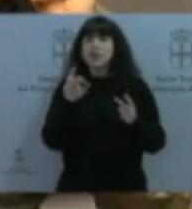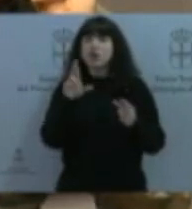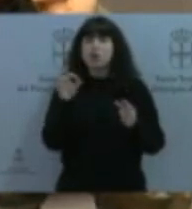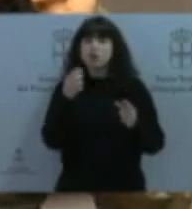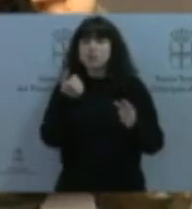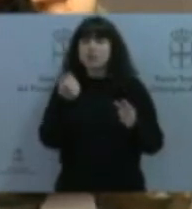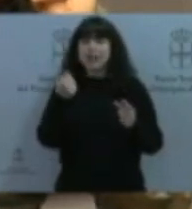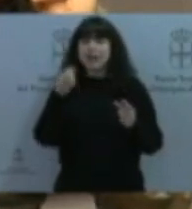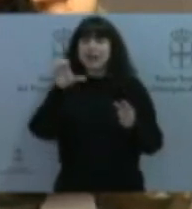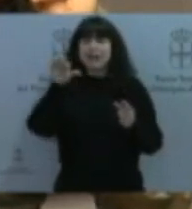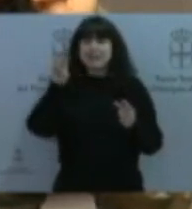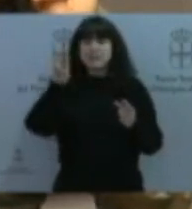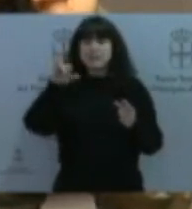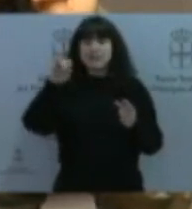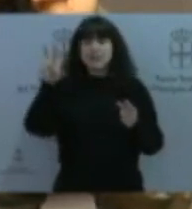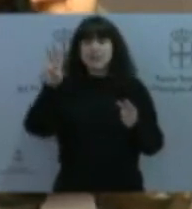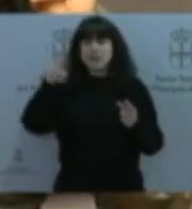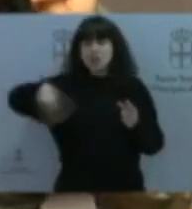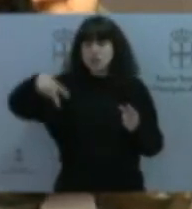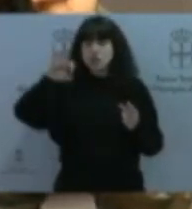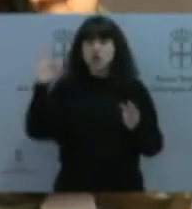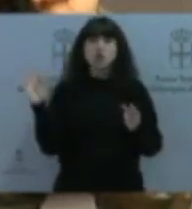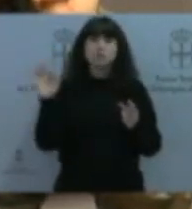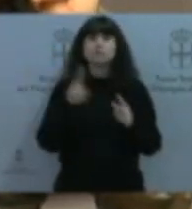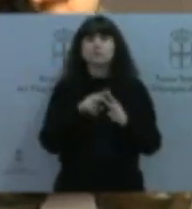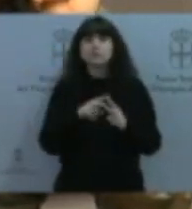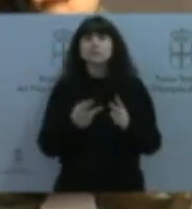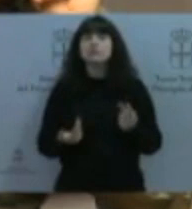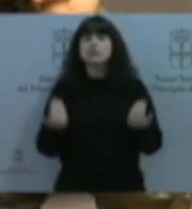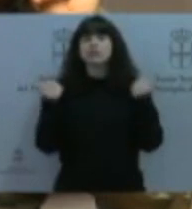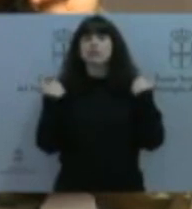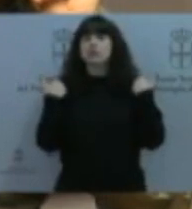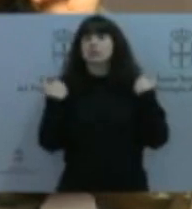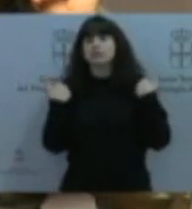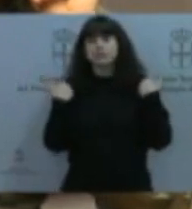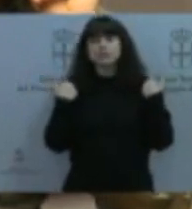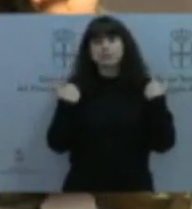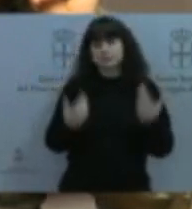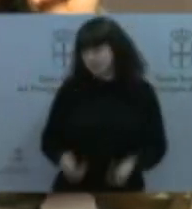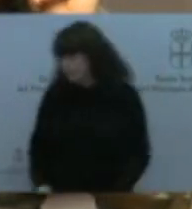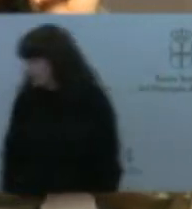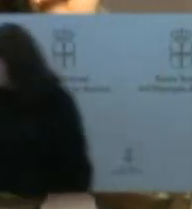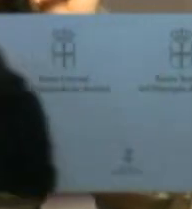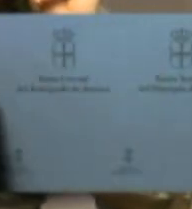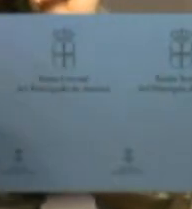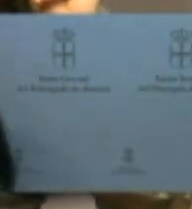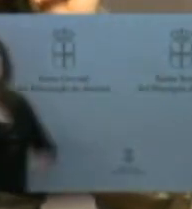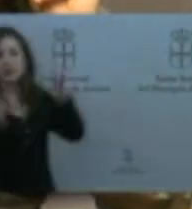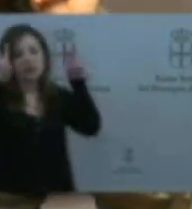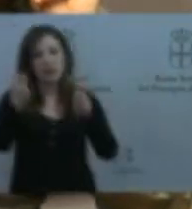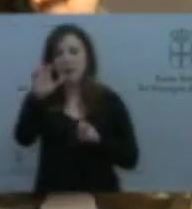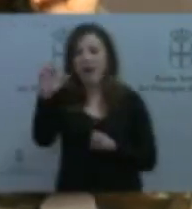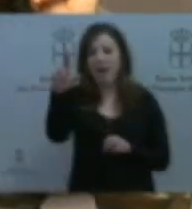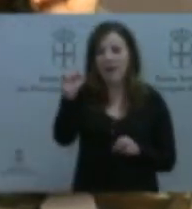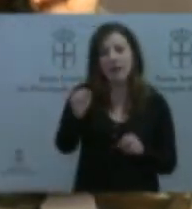cuestiones importantes como puede ser, por ejemplo, las cuestiones relativas a Lera y me gustaría reconocérselo públicamente por su calidad humana